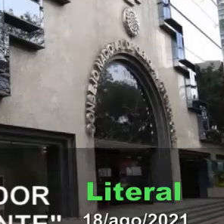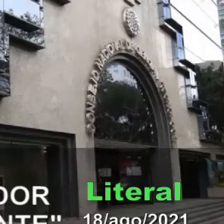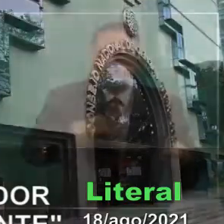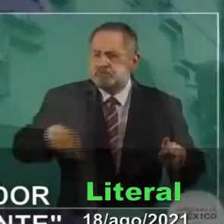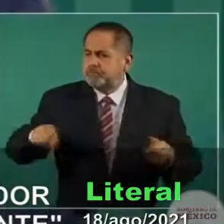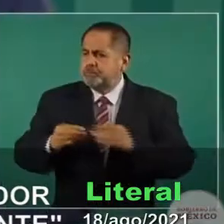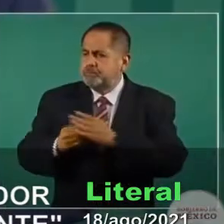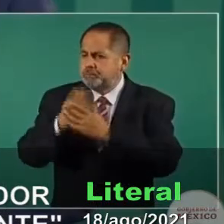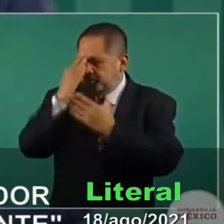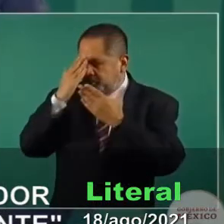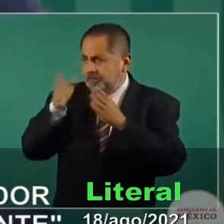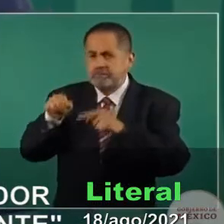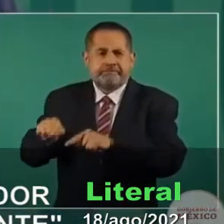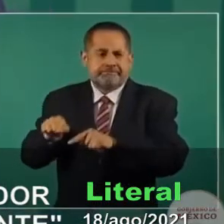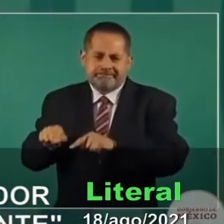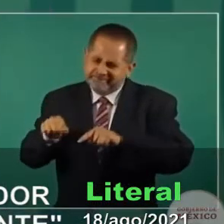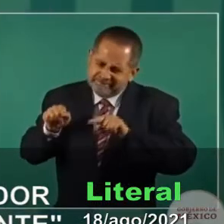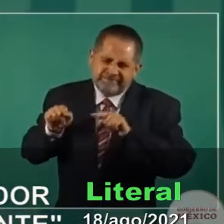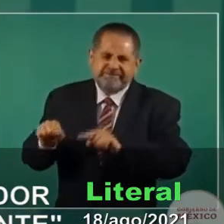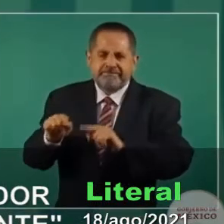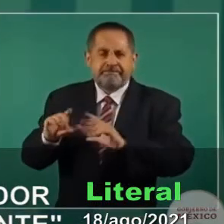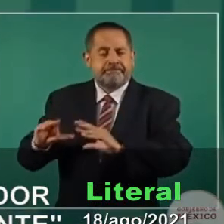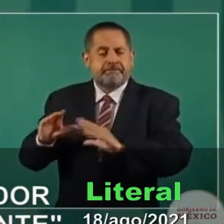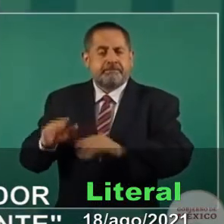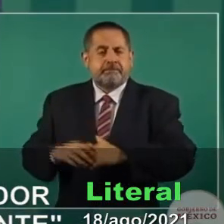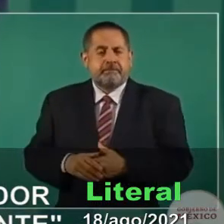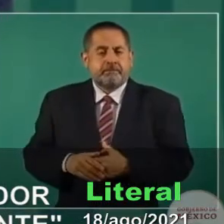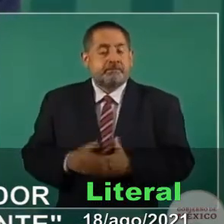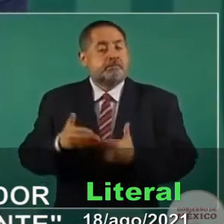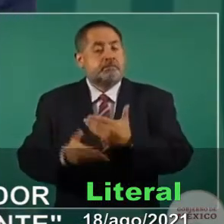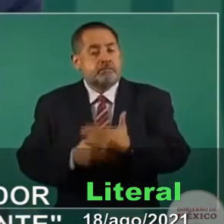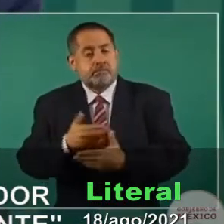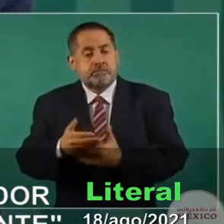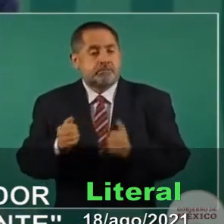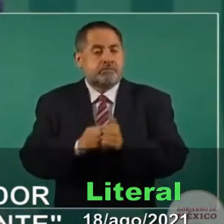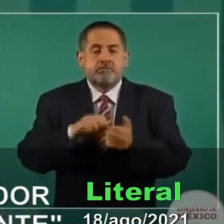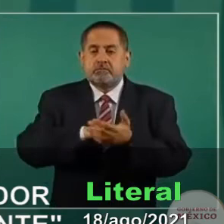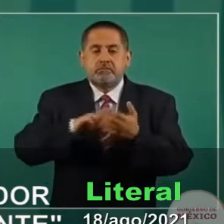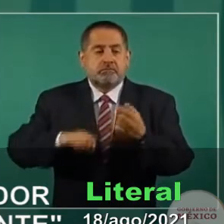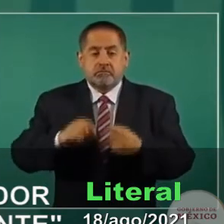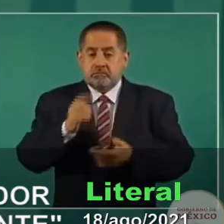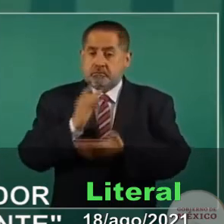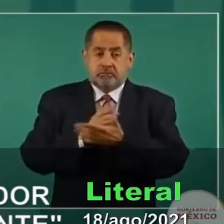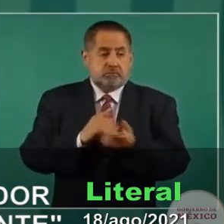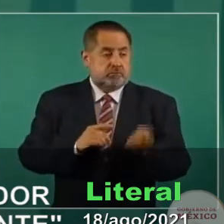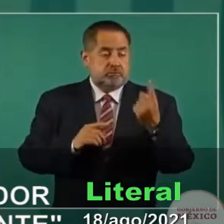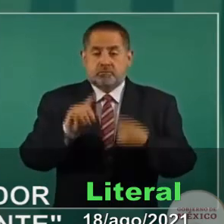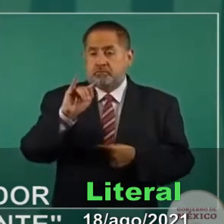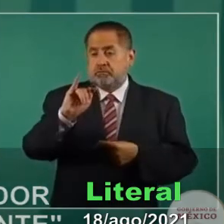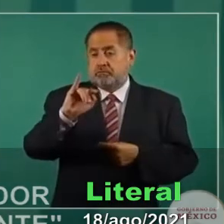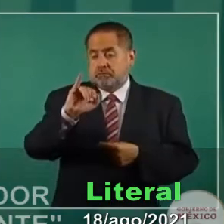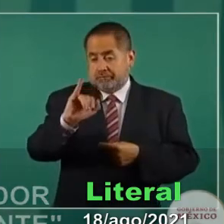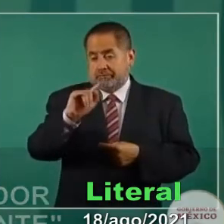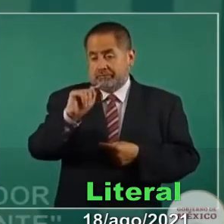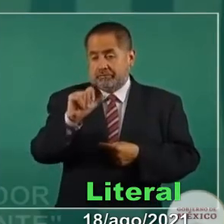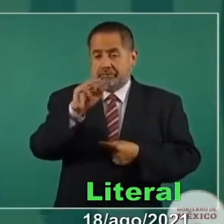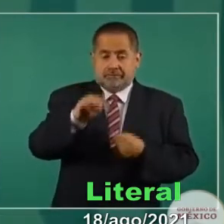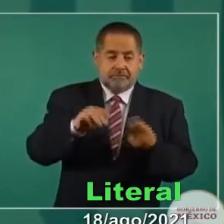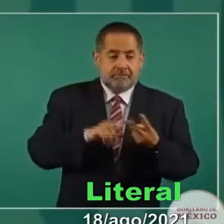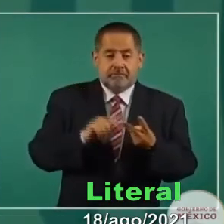Porque no sólo, con todo respeto, era el ITAM y el Tecnológico de Monterrey.